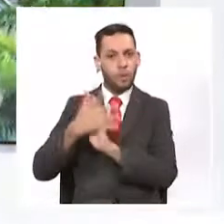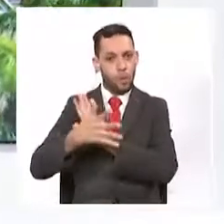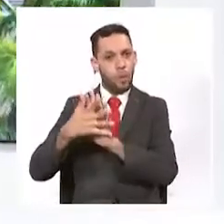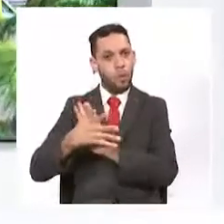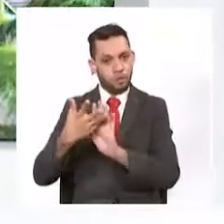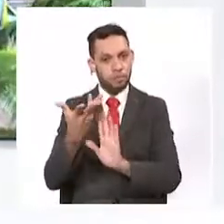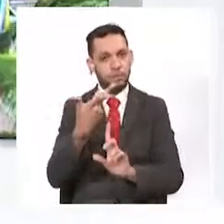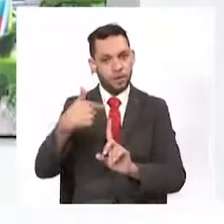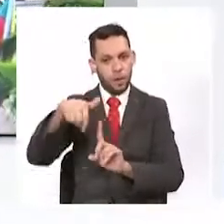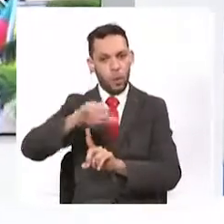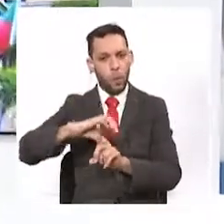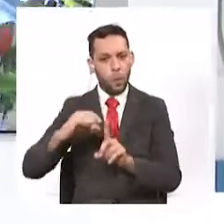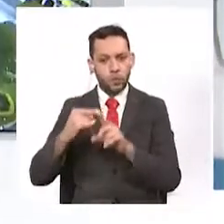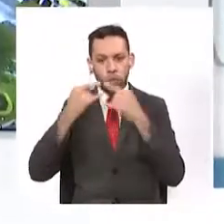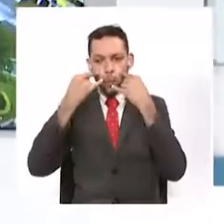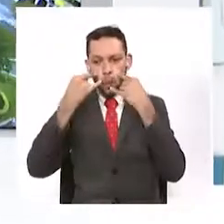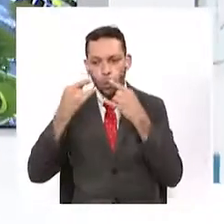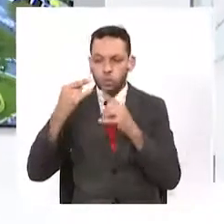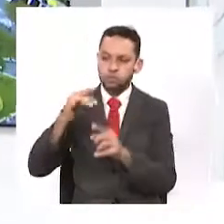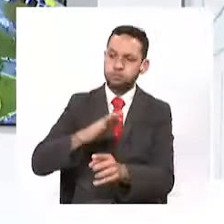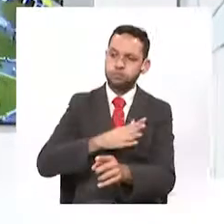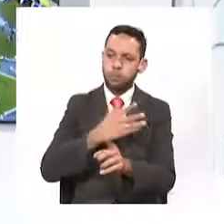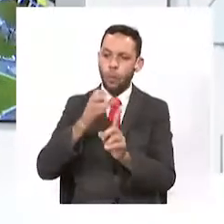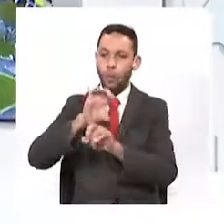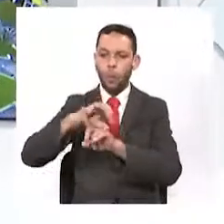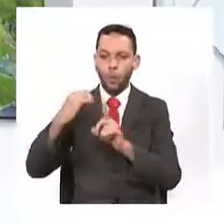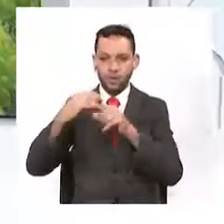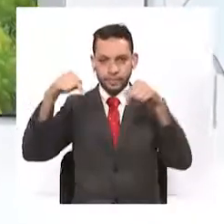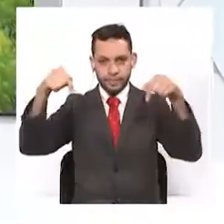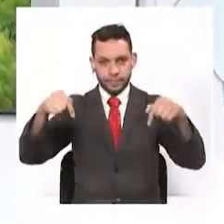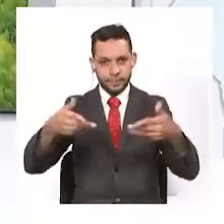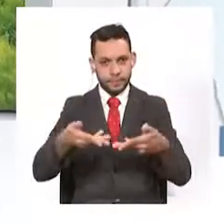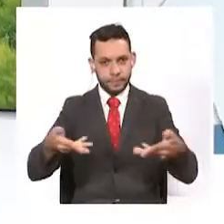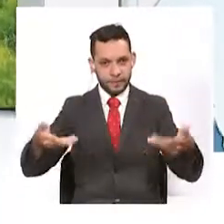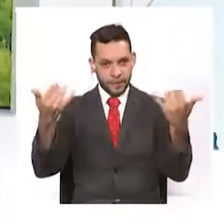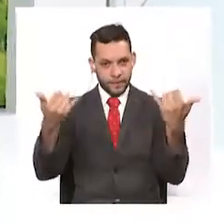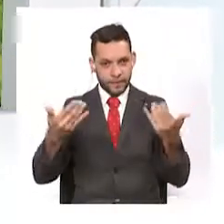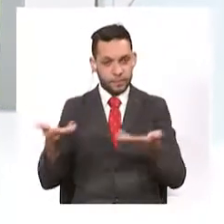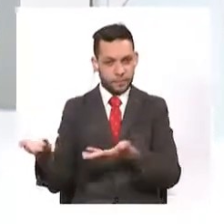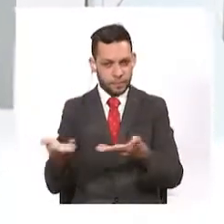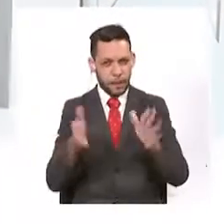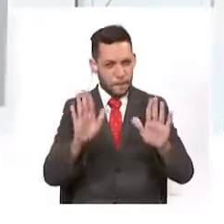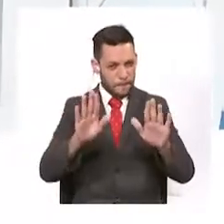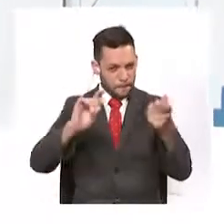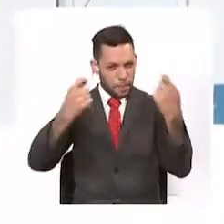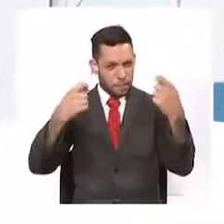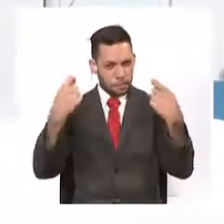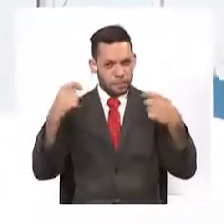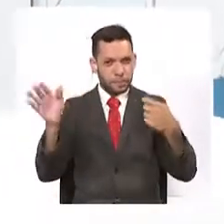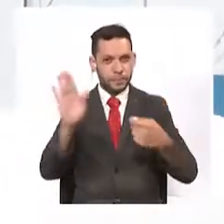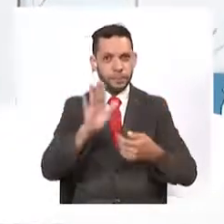con las buenas noticias del entretenimiento, el arte y la cultura en Cines 3. No se muevan porque en breve regresamos.